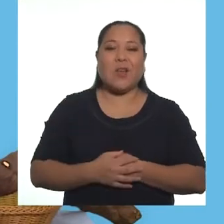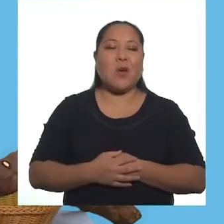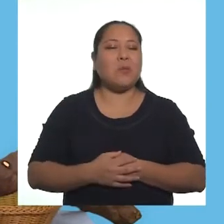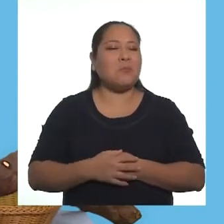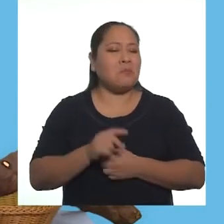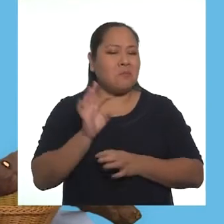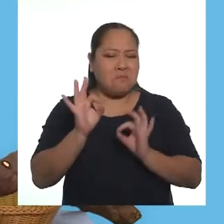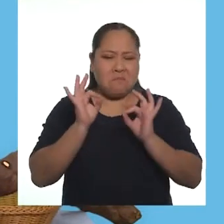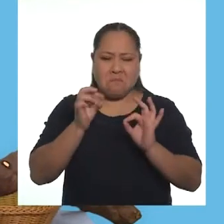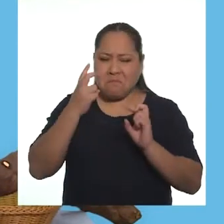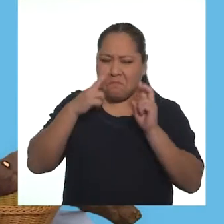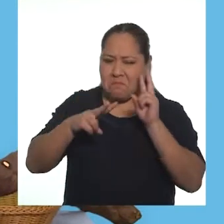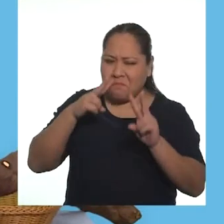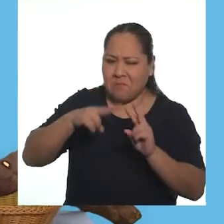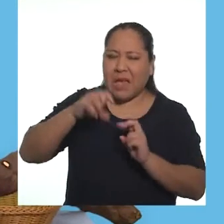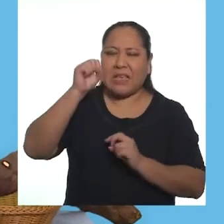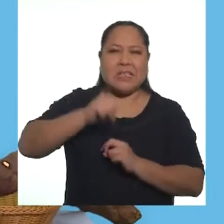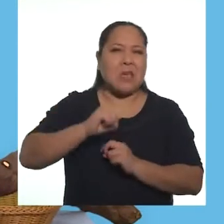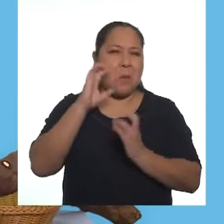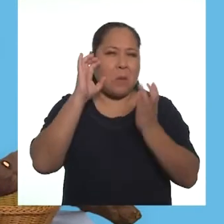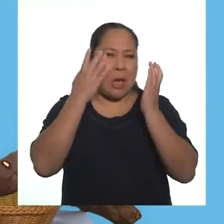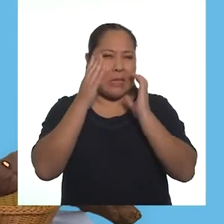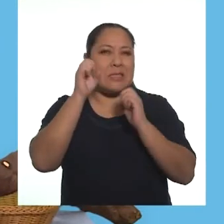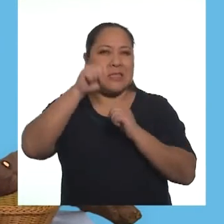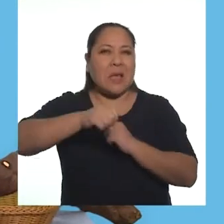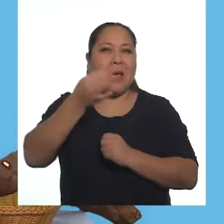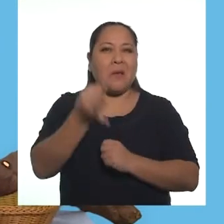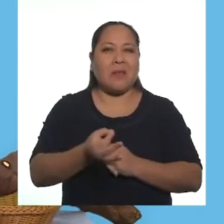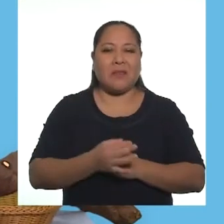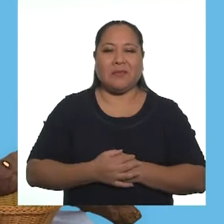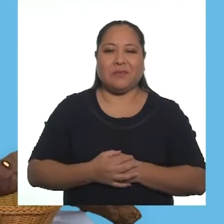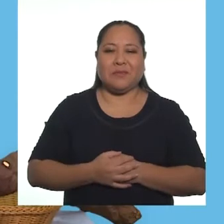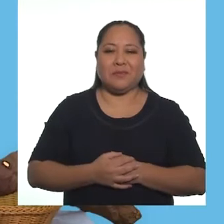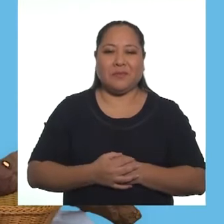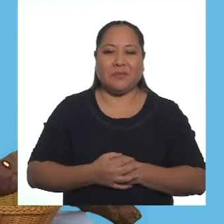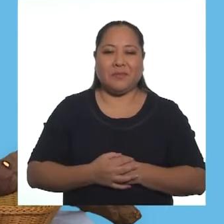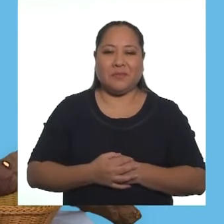Así será más real su representación.